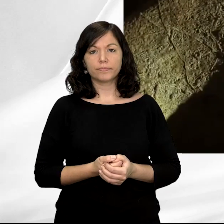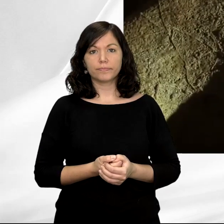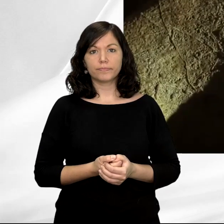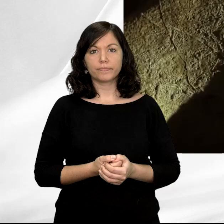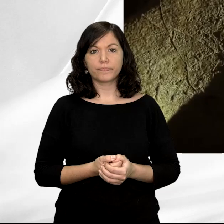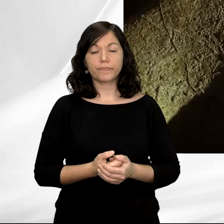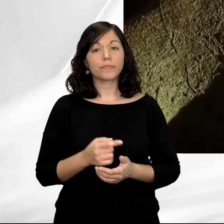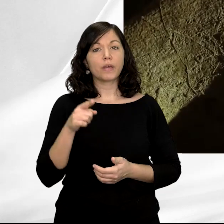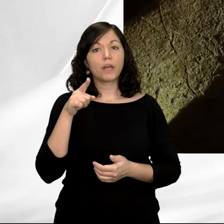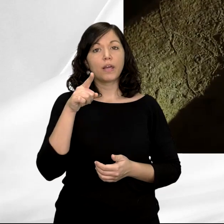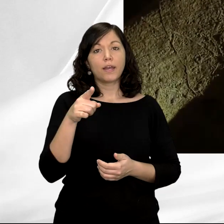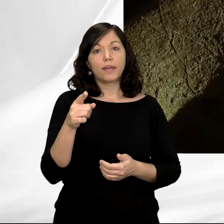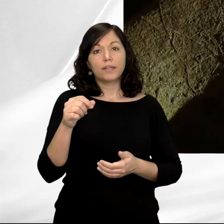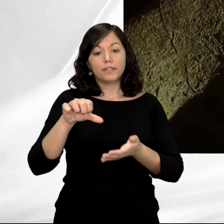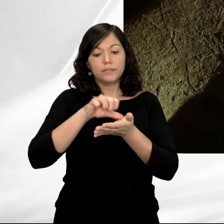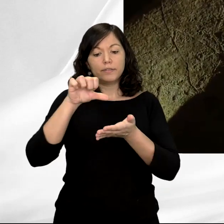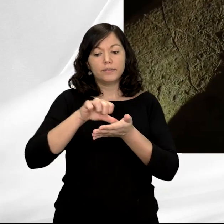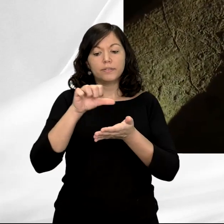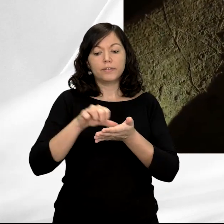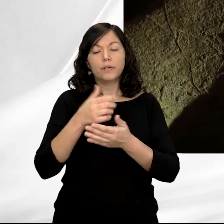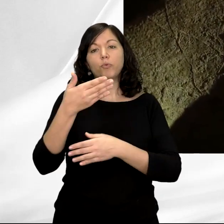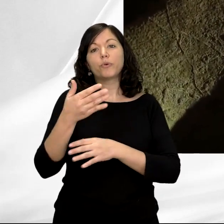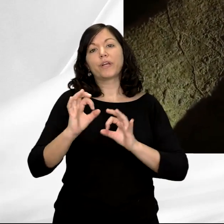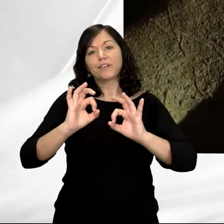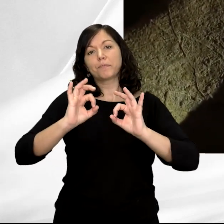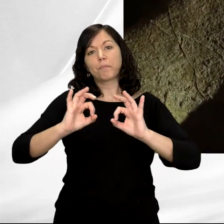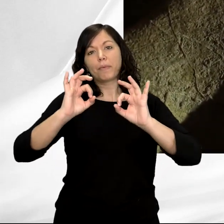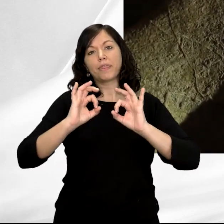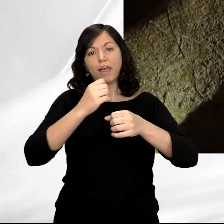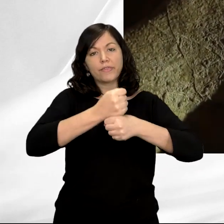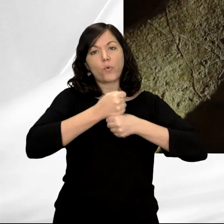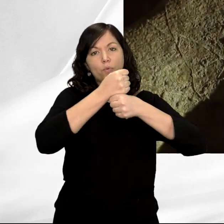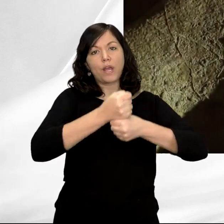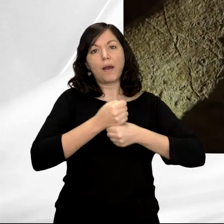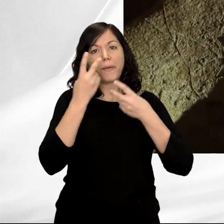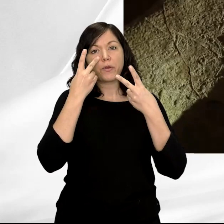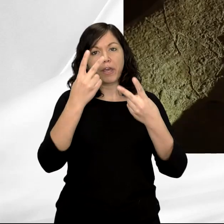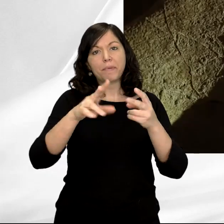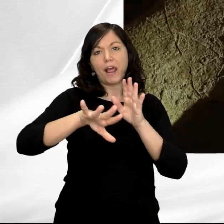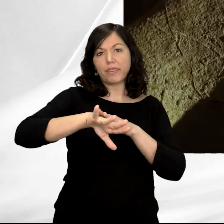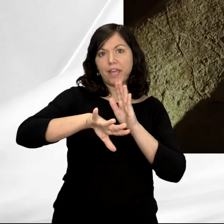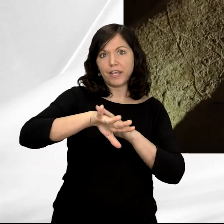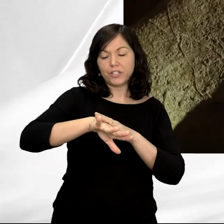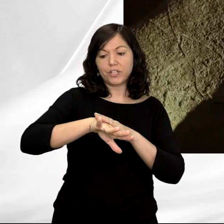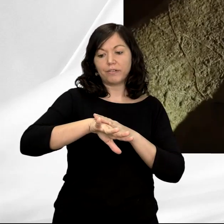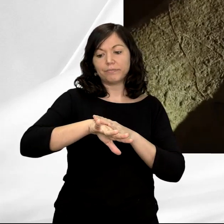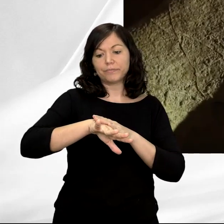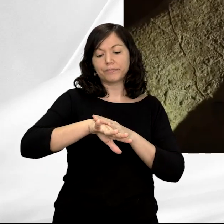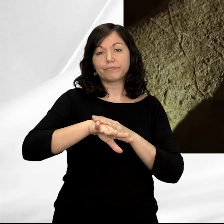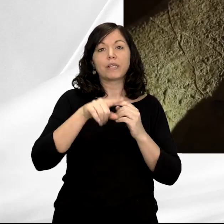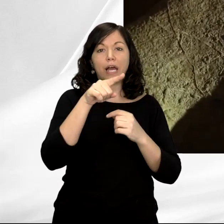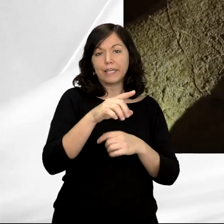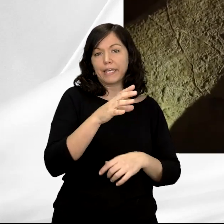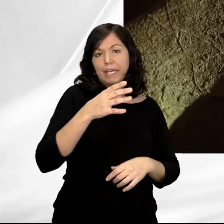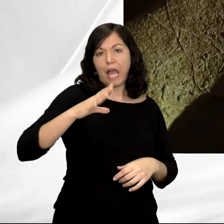Tendríamos aquí una representación muy especial de caballo orientado a la derecha, tendríamos grabada la